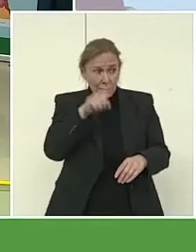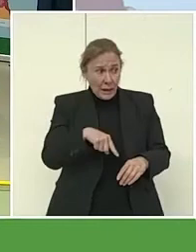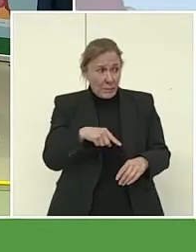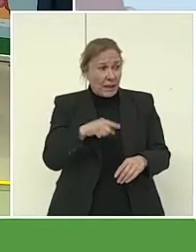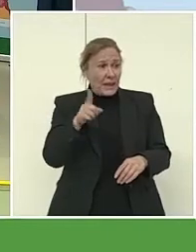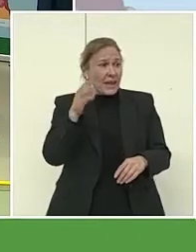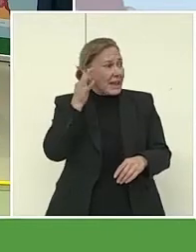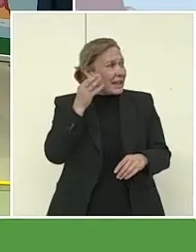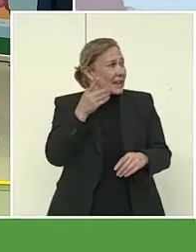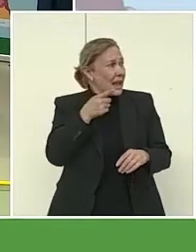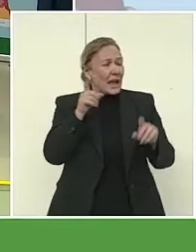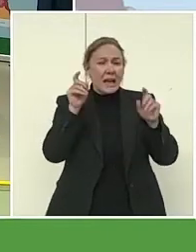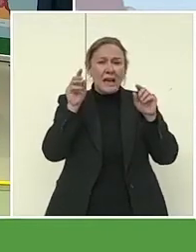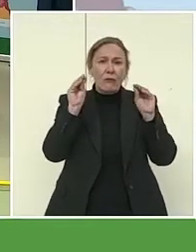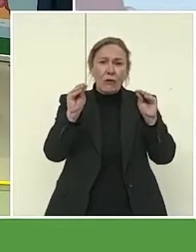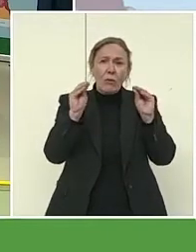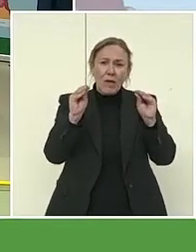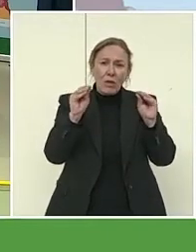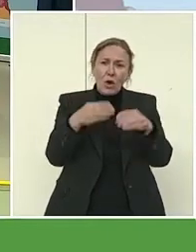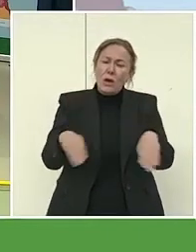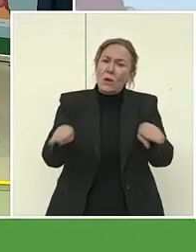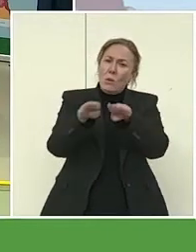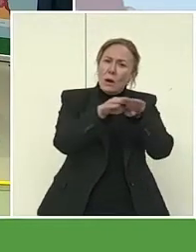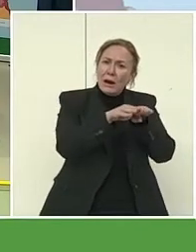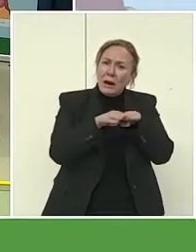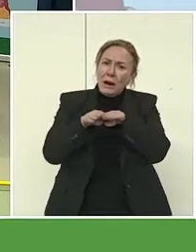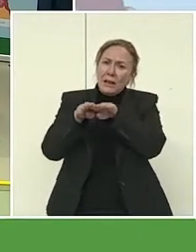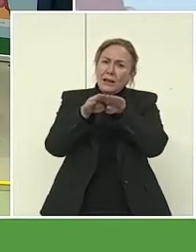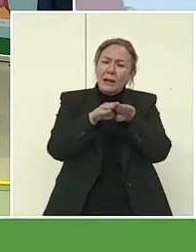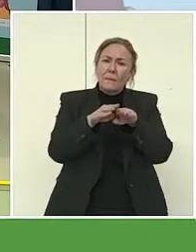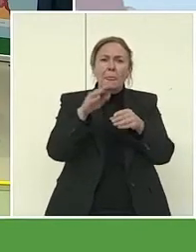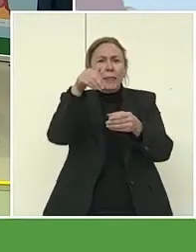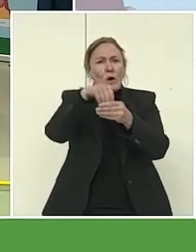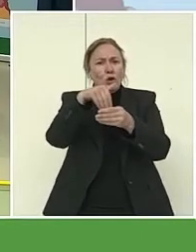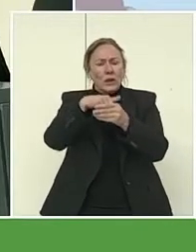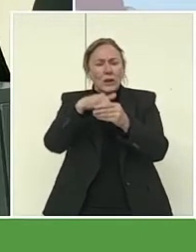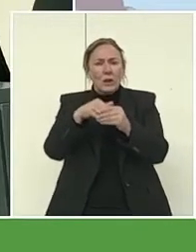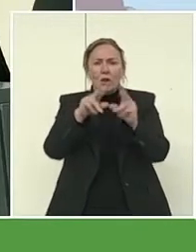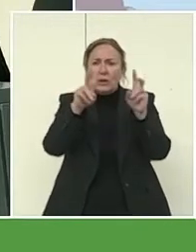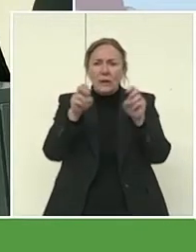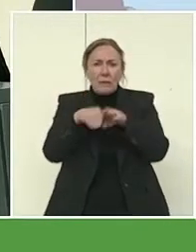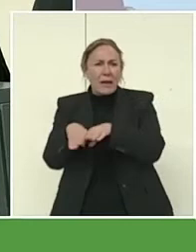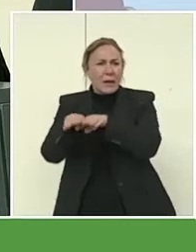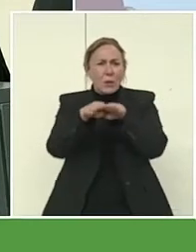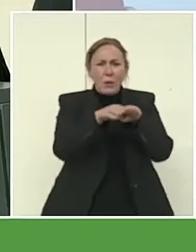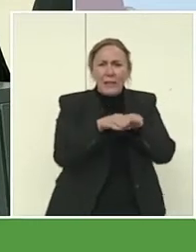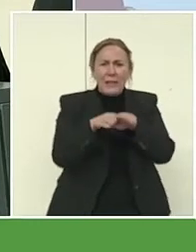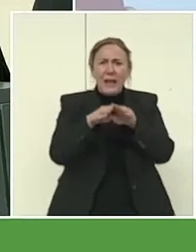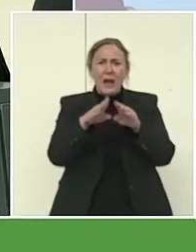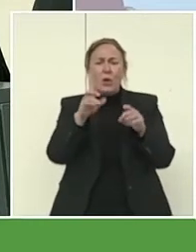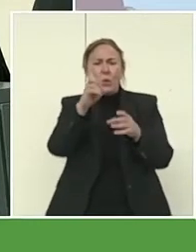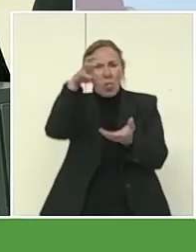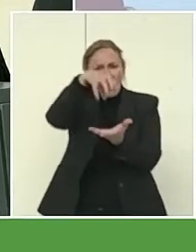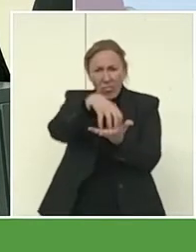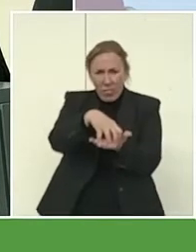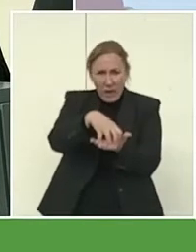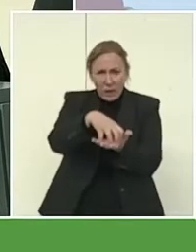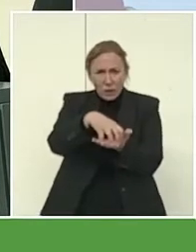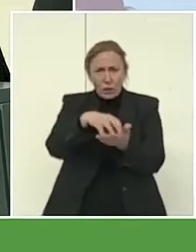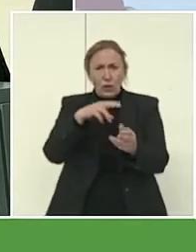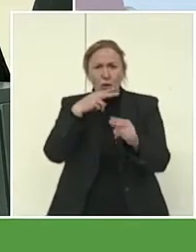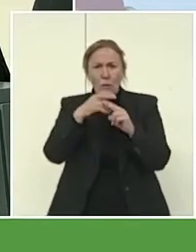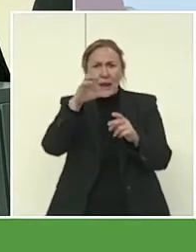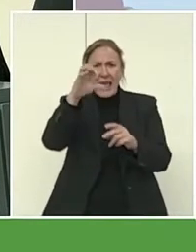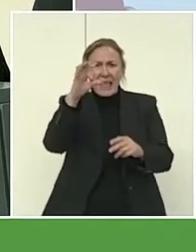se dedica a la formación de igualdad y elaboración de contenidos en materia de igualdad y coeducación con un centro excedido. Entonces, ha preparado la guía didáctica